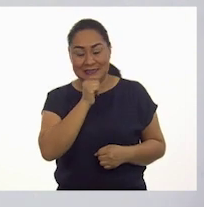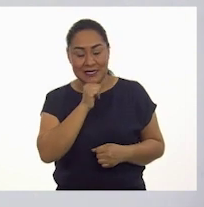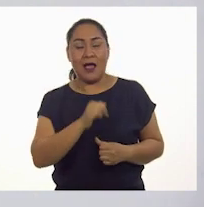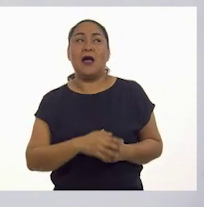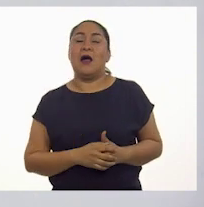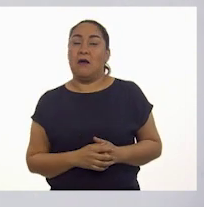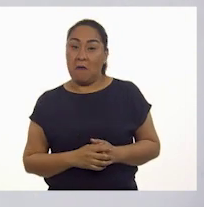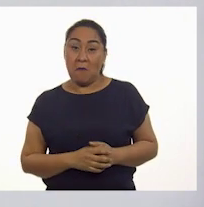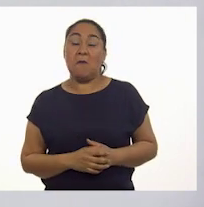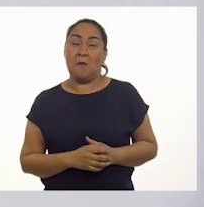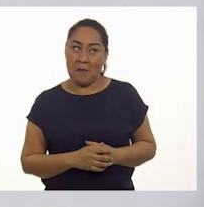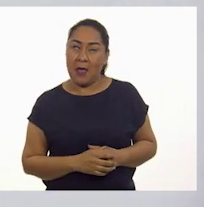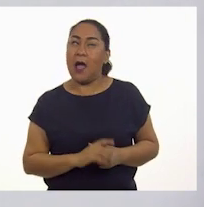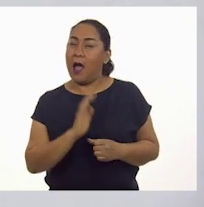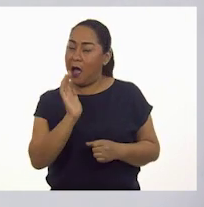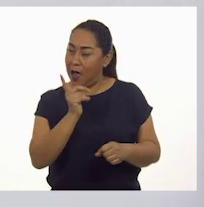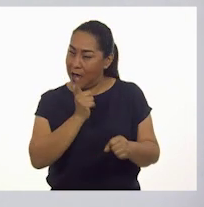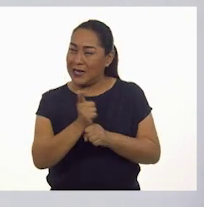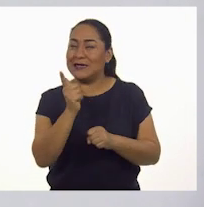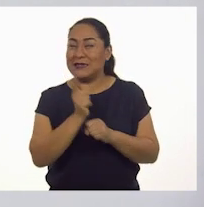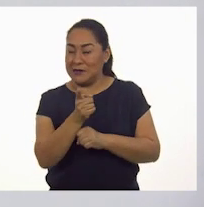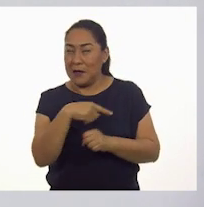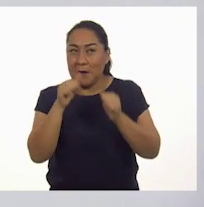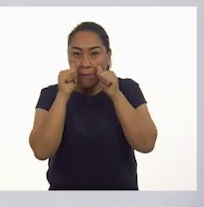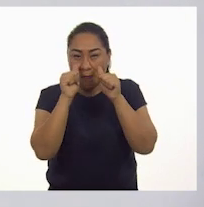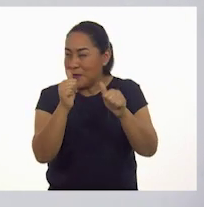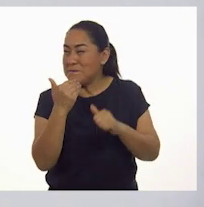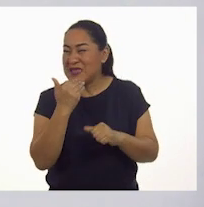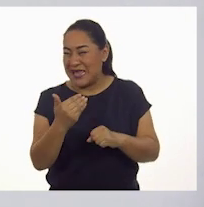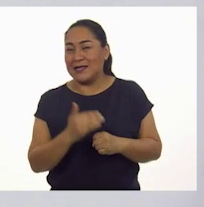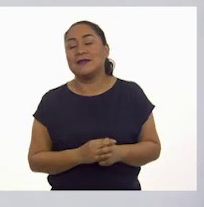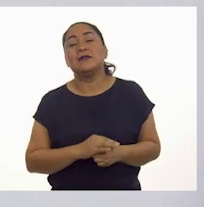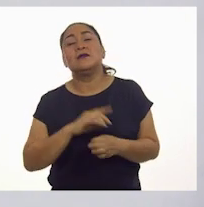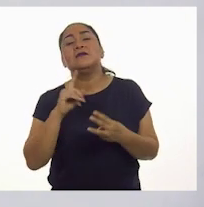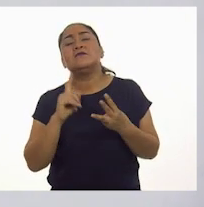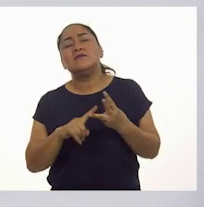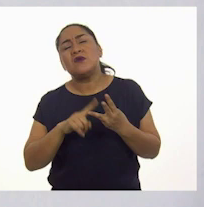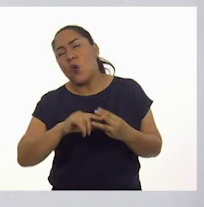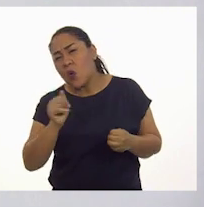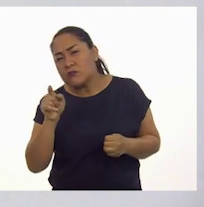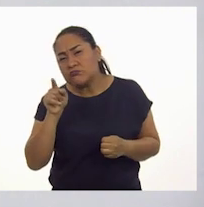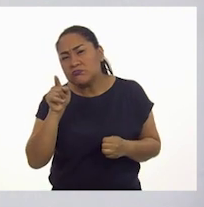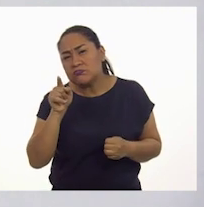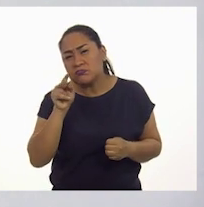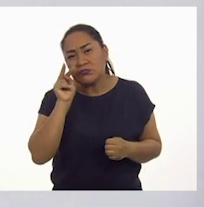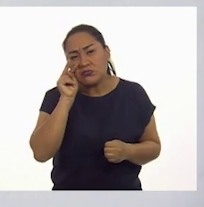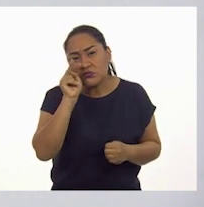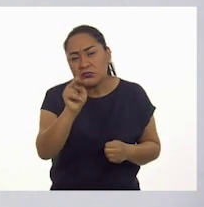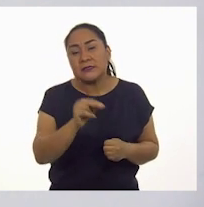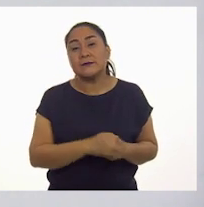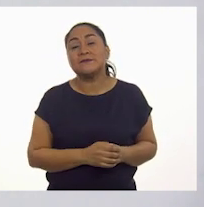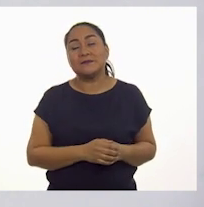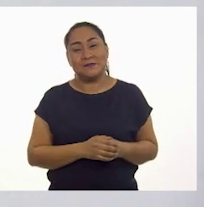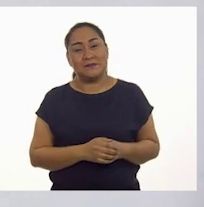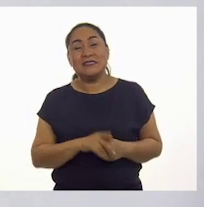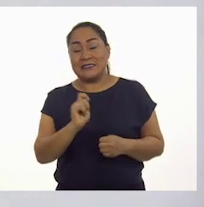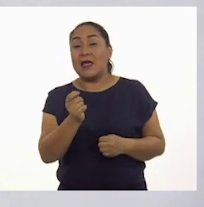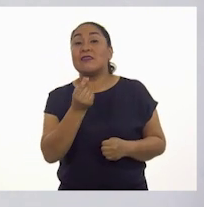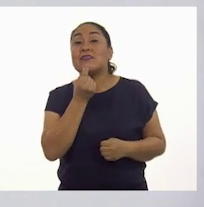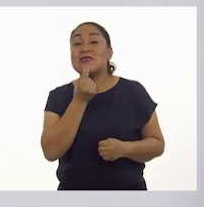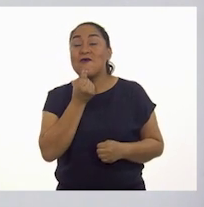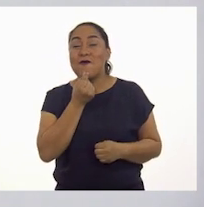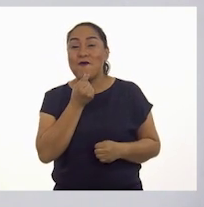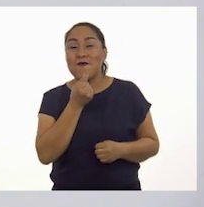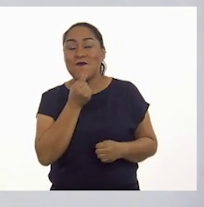Muy bien. Esa es una muy buena pista. ¡Qué bueno que están atentos! ¡Veamos la siguiente! En la siguiente es la imagen del